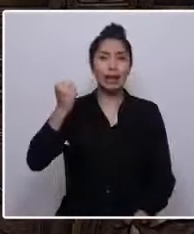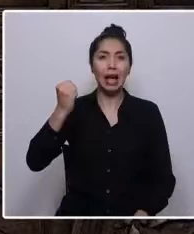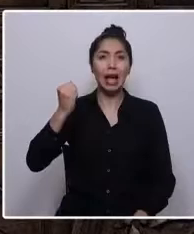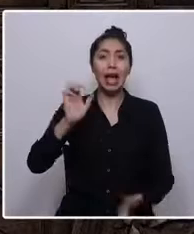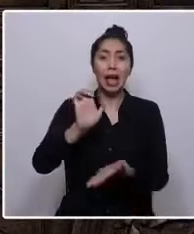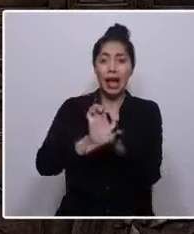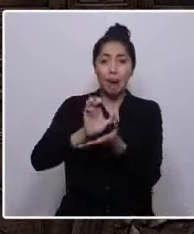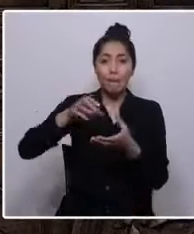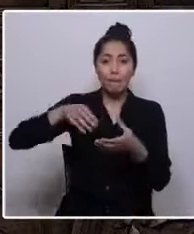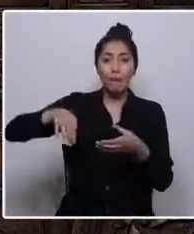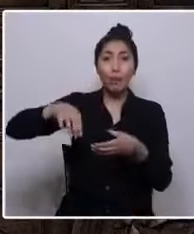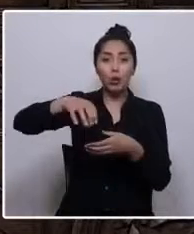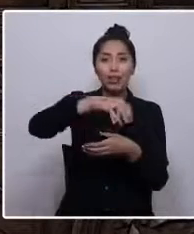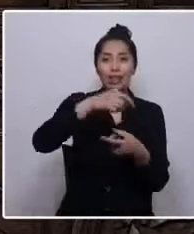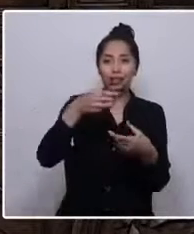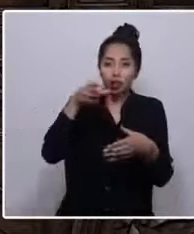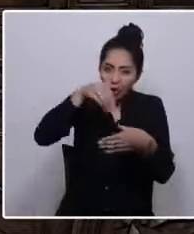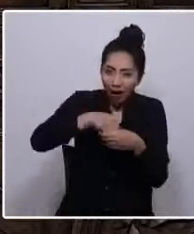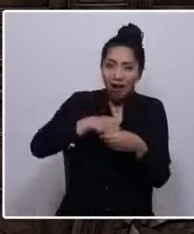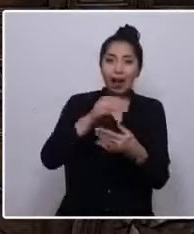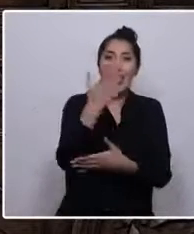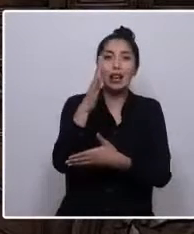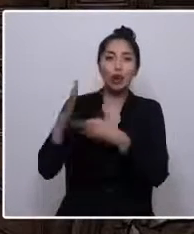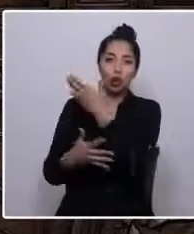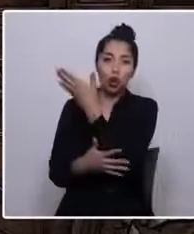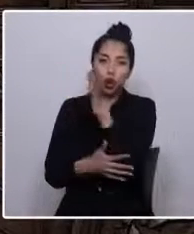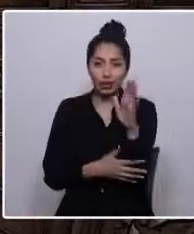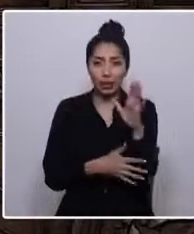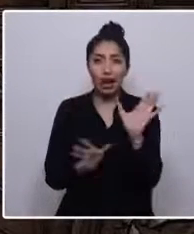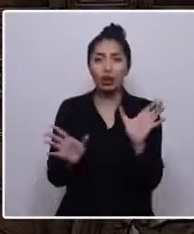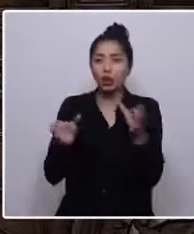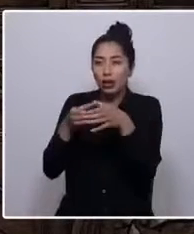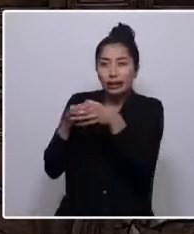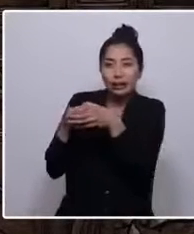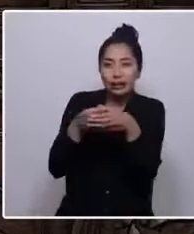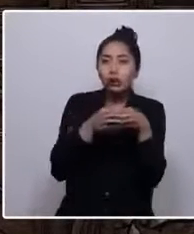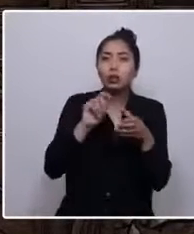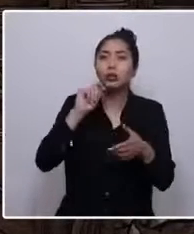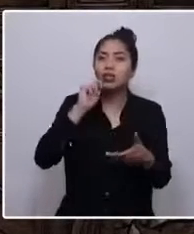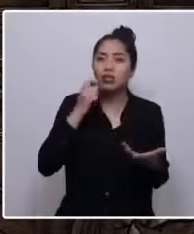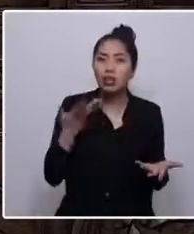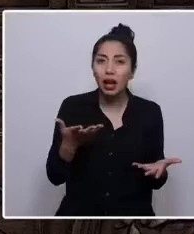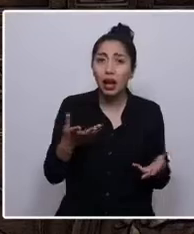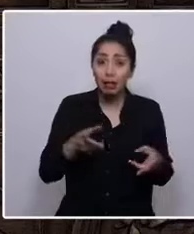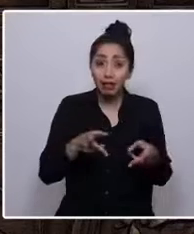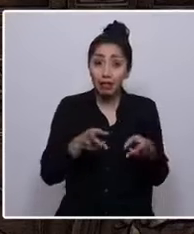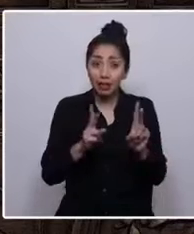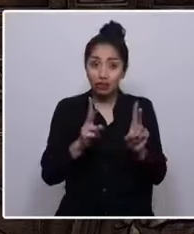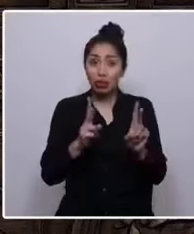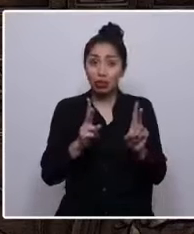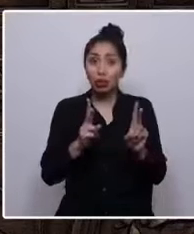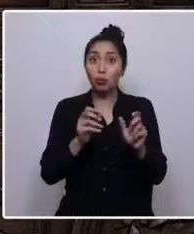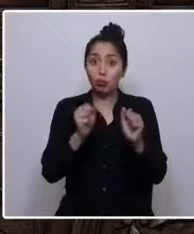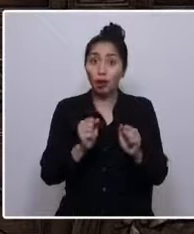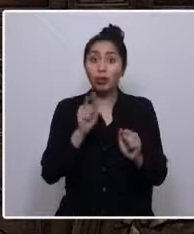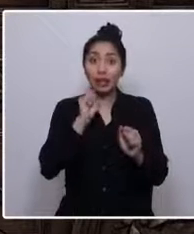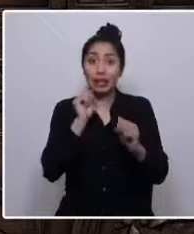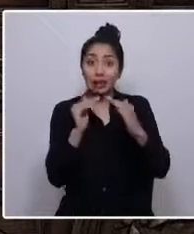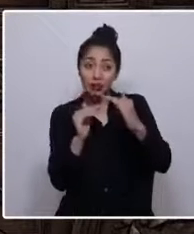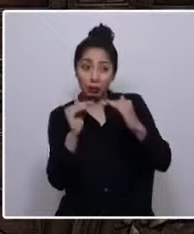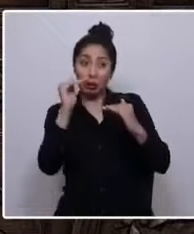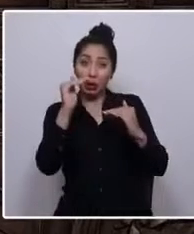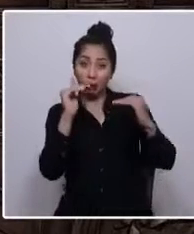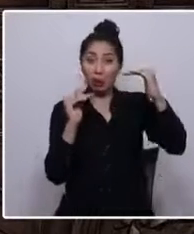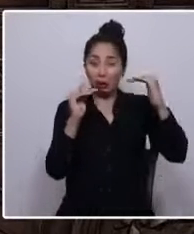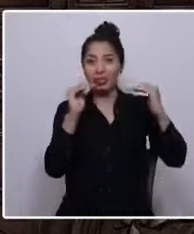ecológica y colectiva. Ello implica no olvidar que el derecho puede reproducir jerarquía, perpetuar